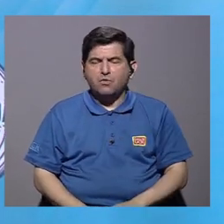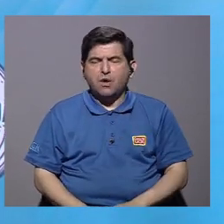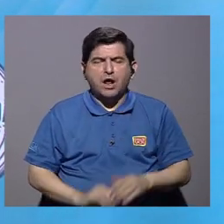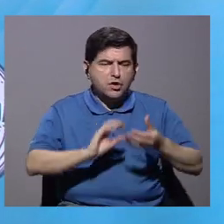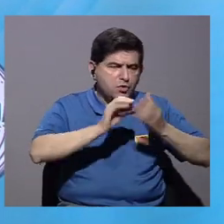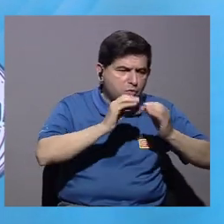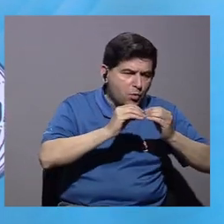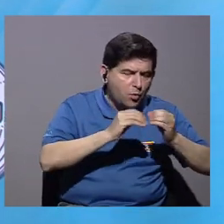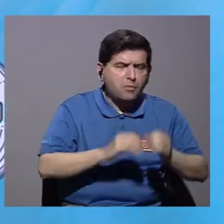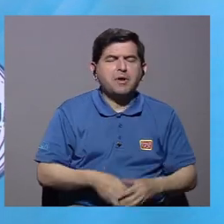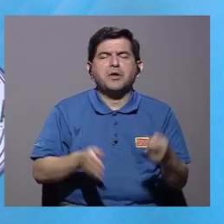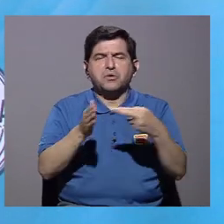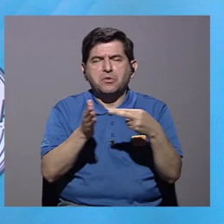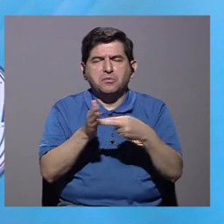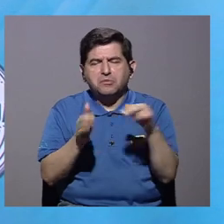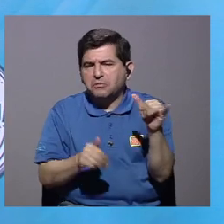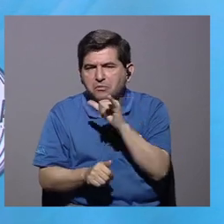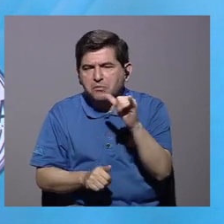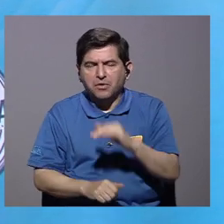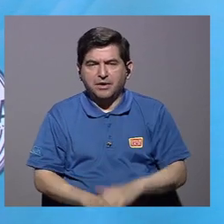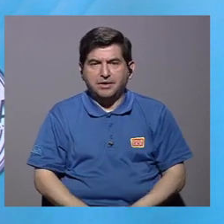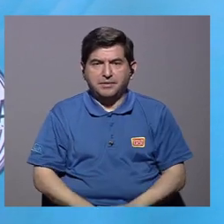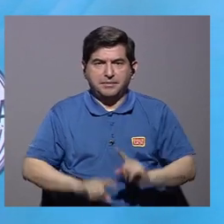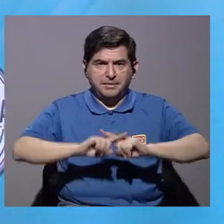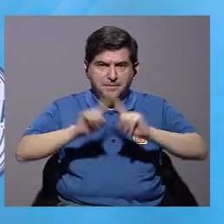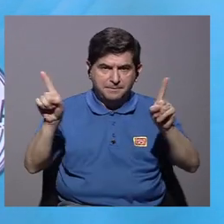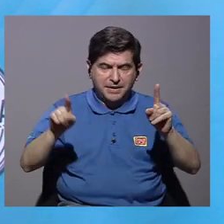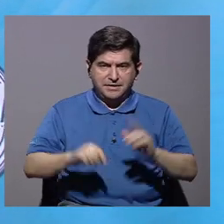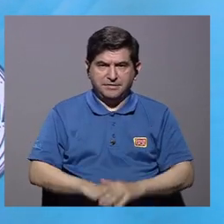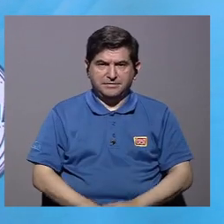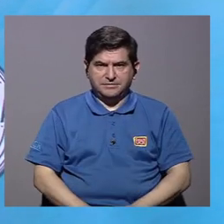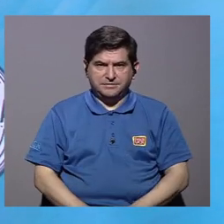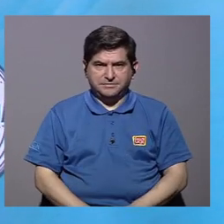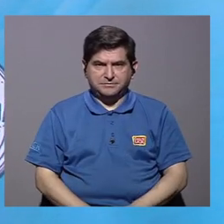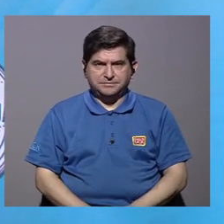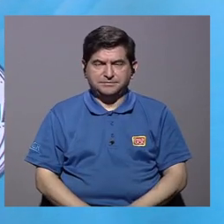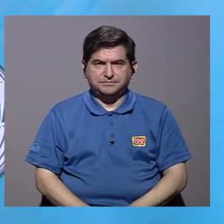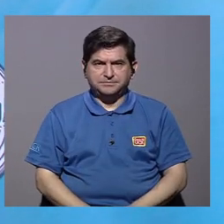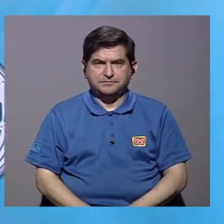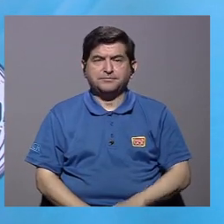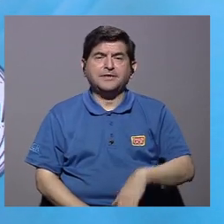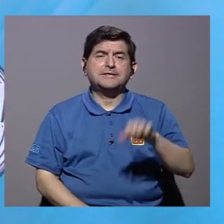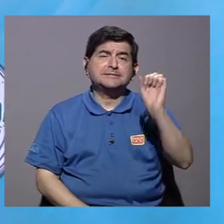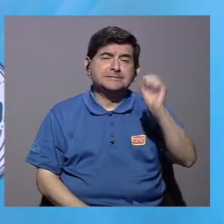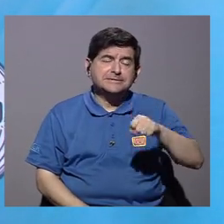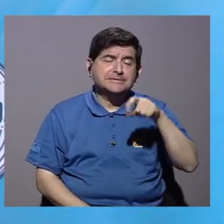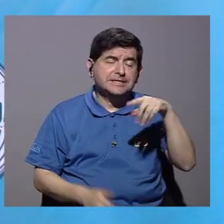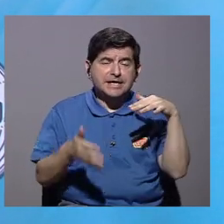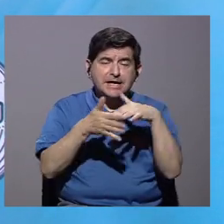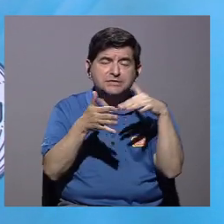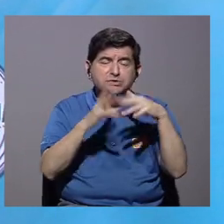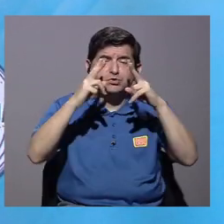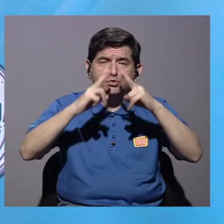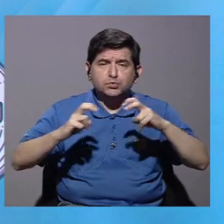digamos, consumen la misma cantidad, consumen la misma frecuencia. Lo que sí